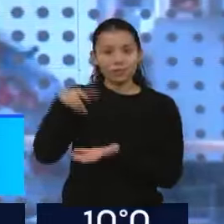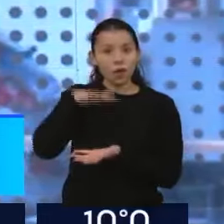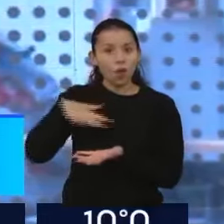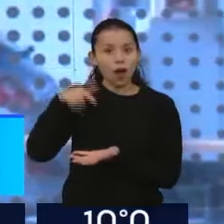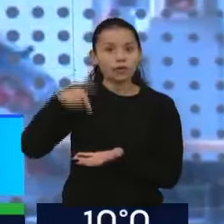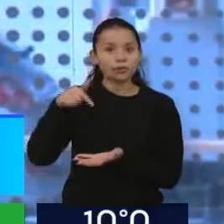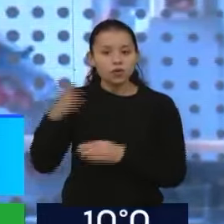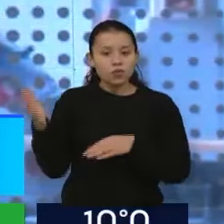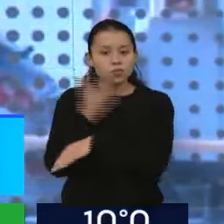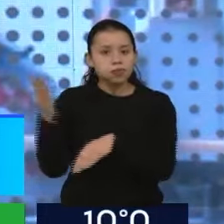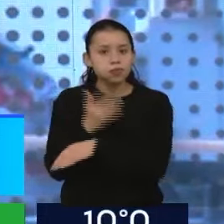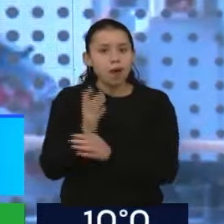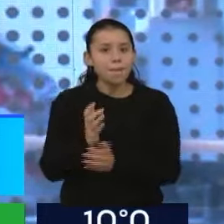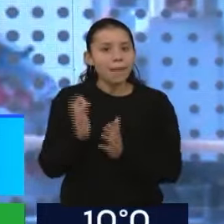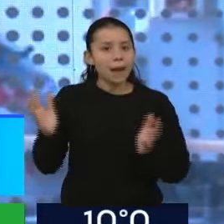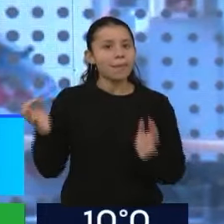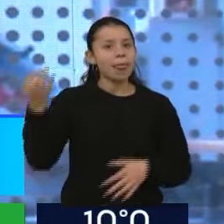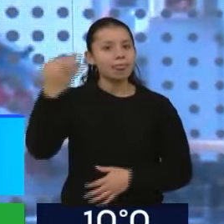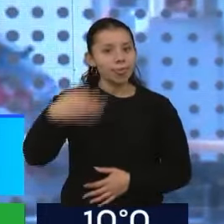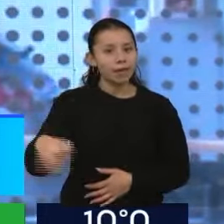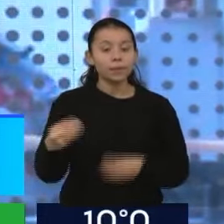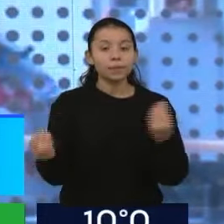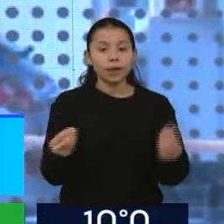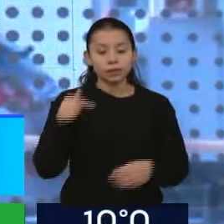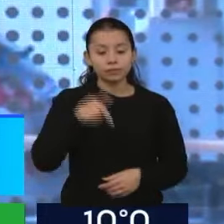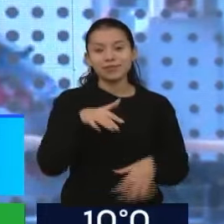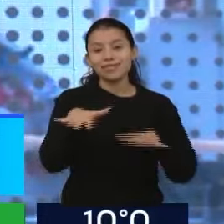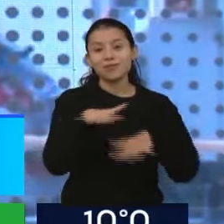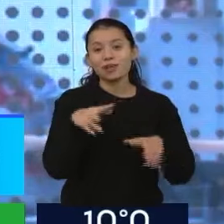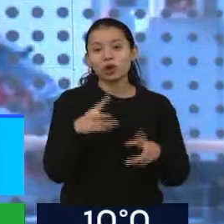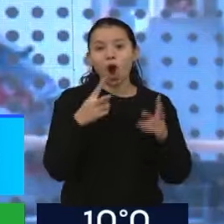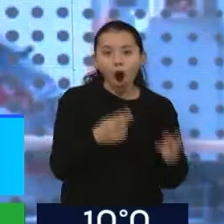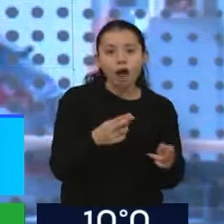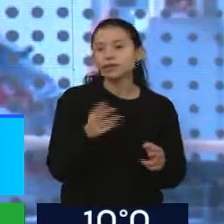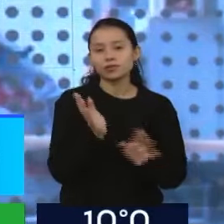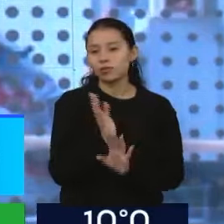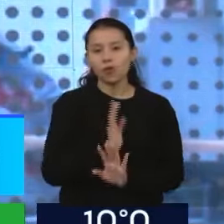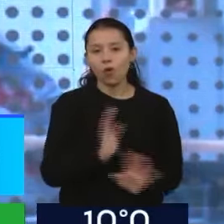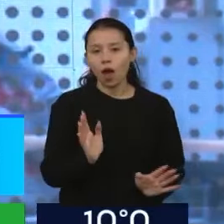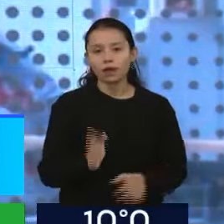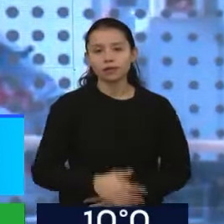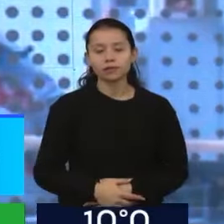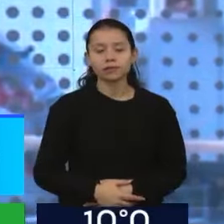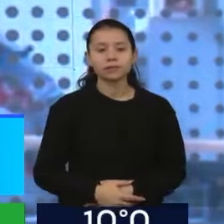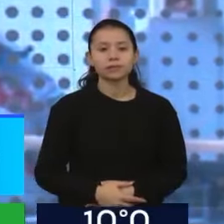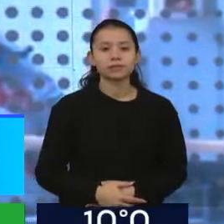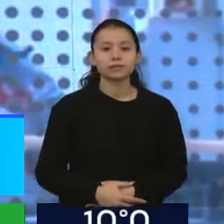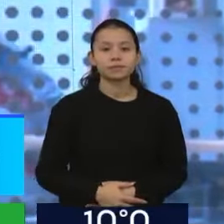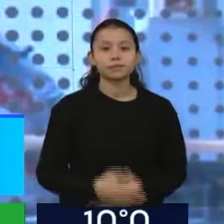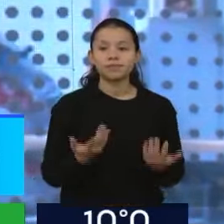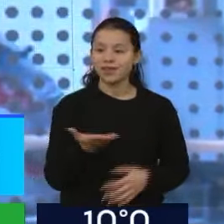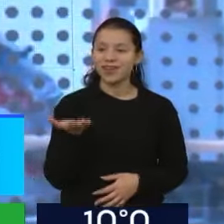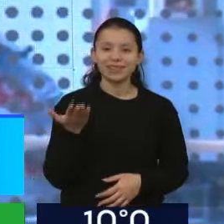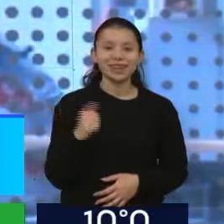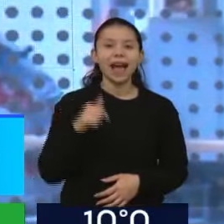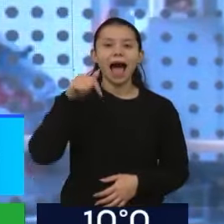doble de lo que está produciendo actualmente para que esto no esté ocurriendo en el país. Vamos a escuchar antes, si les parece,